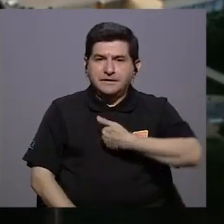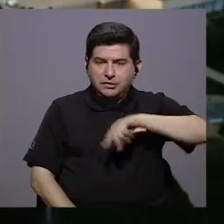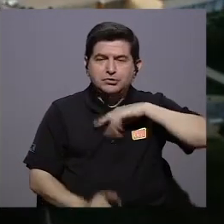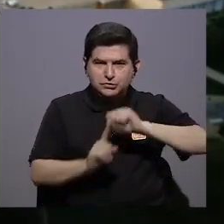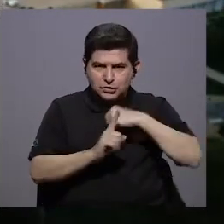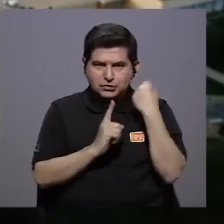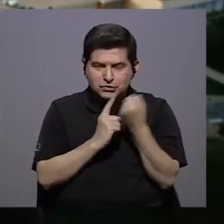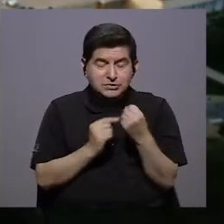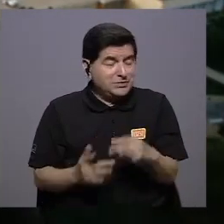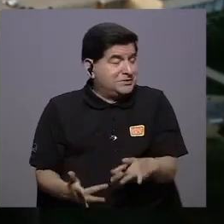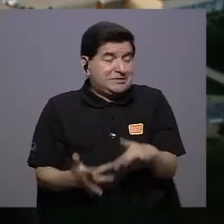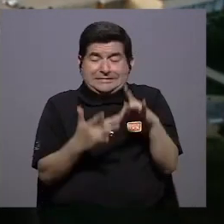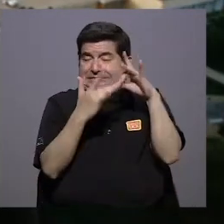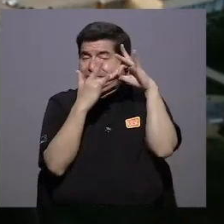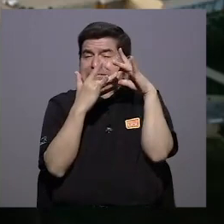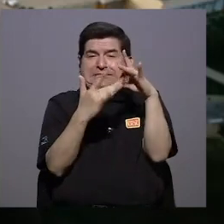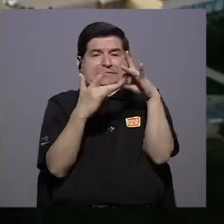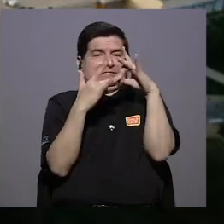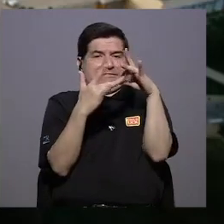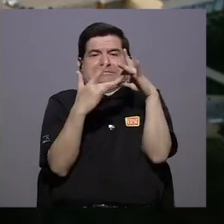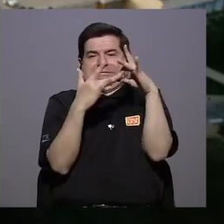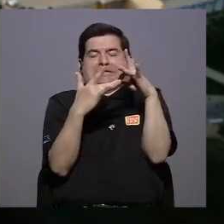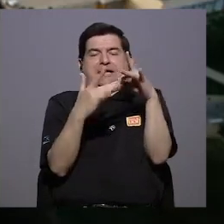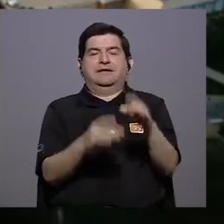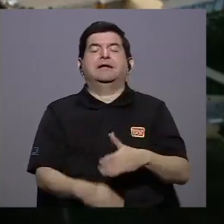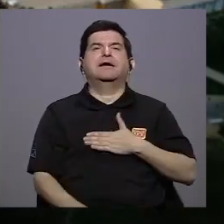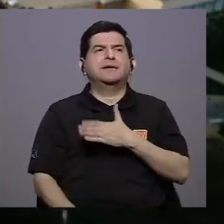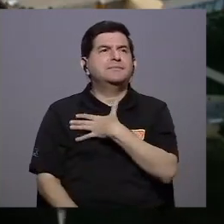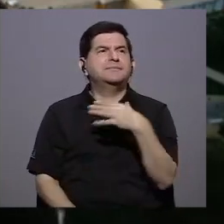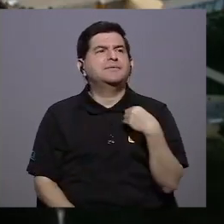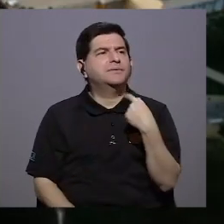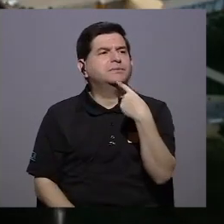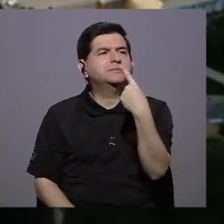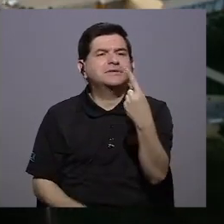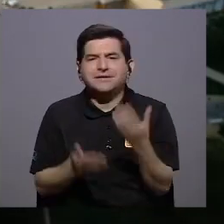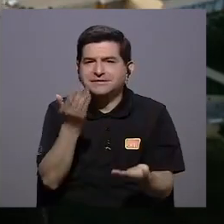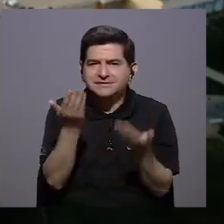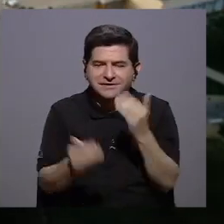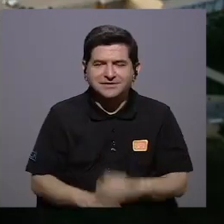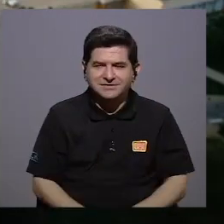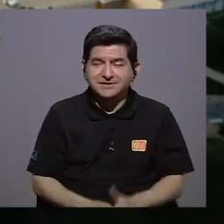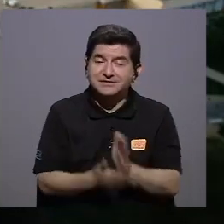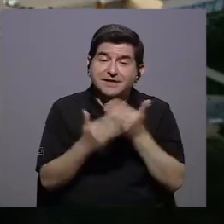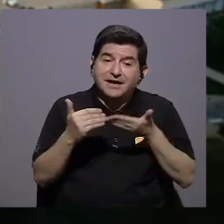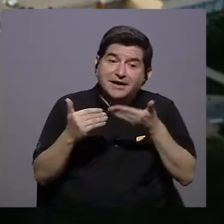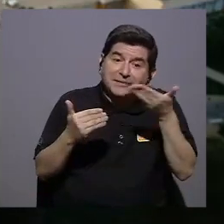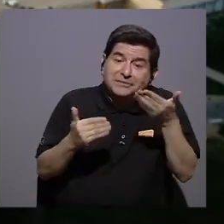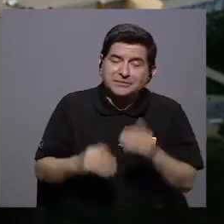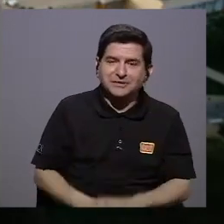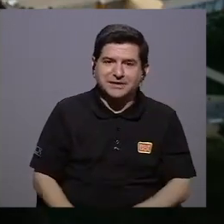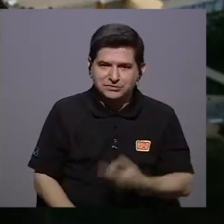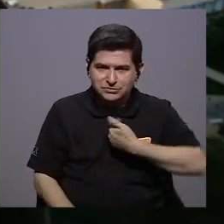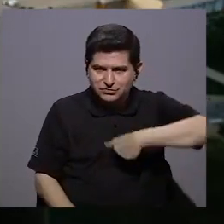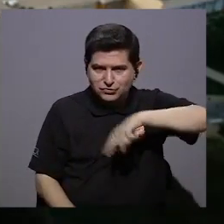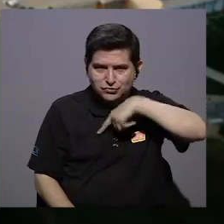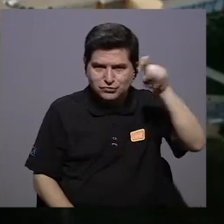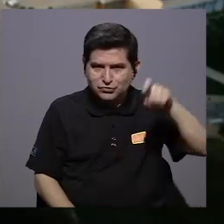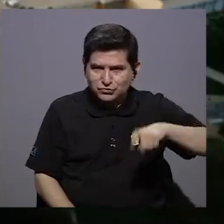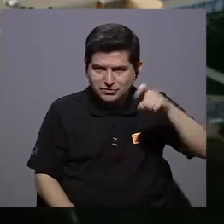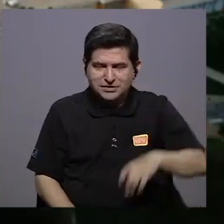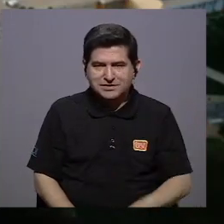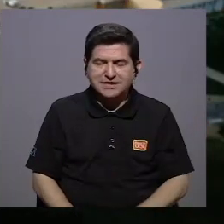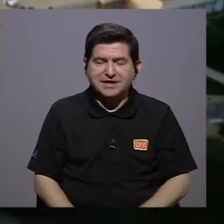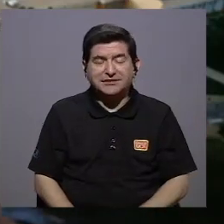estamos en una situación decepcional y por tanto a me gusta decir una cosa que es tenemos que ser